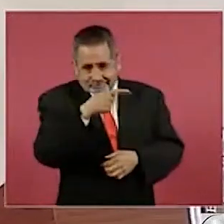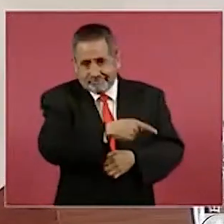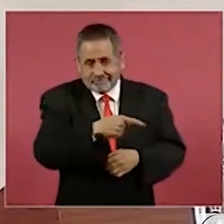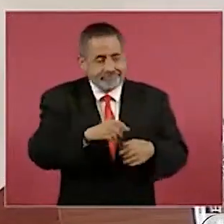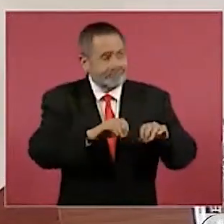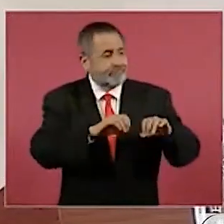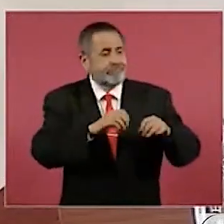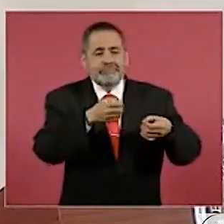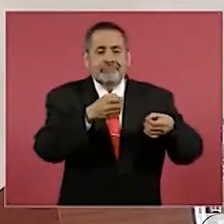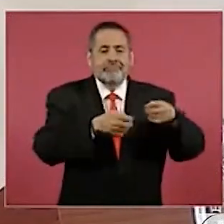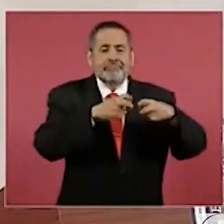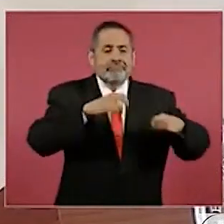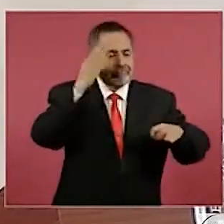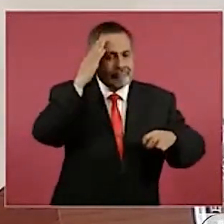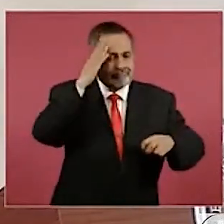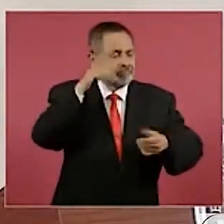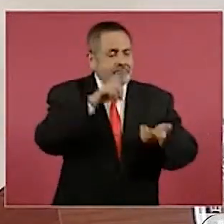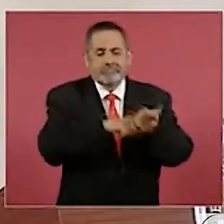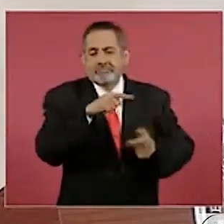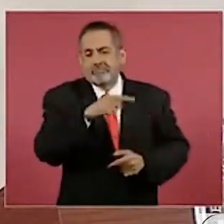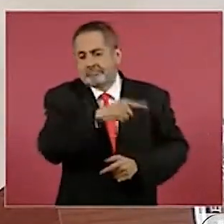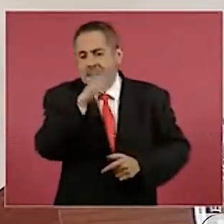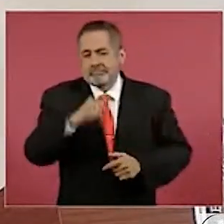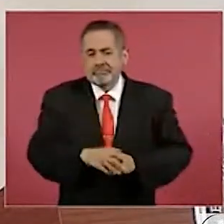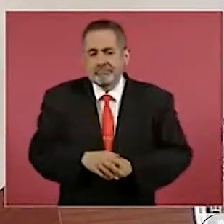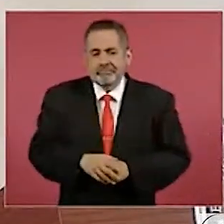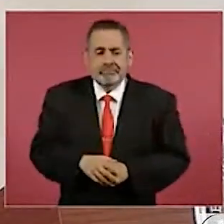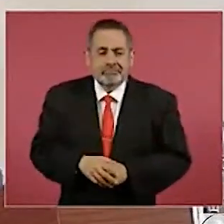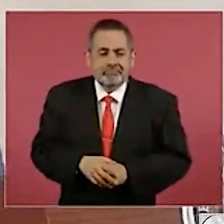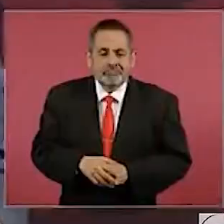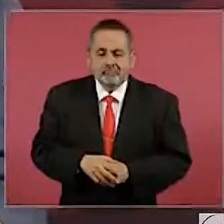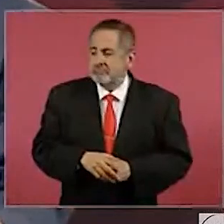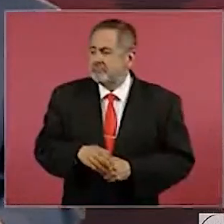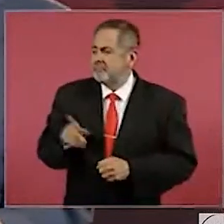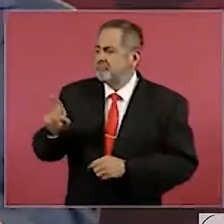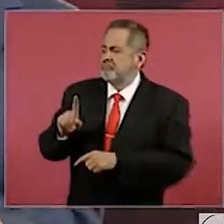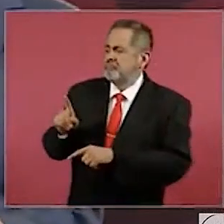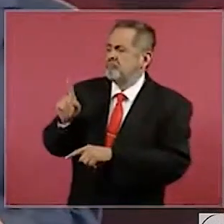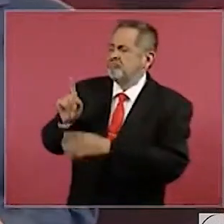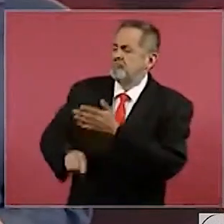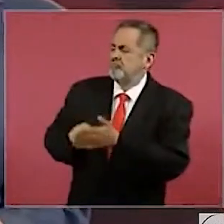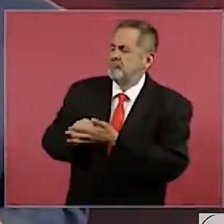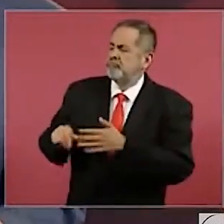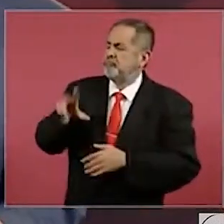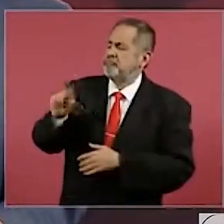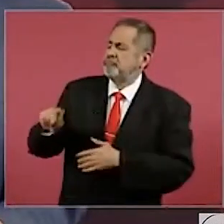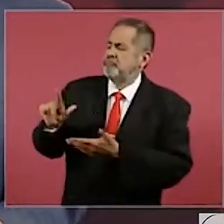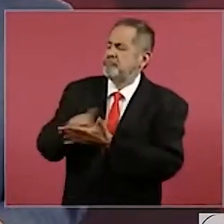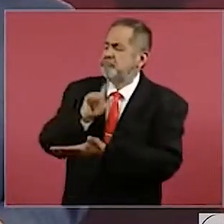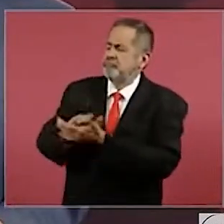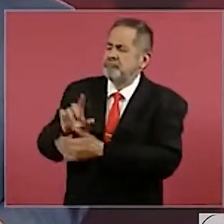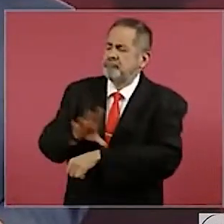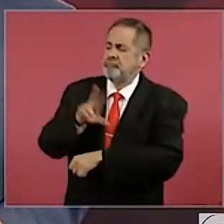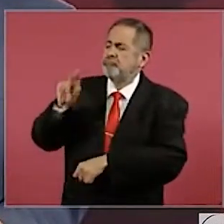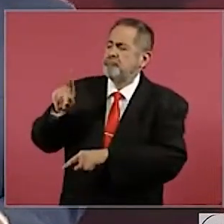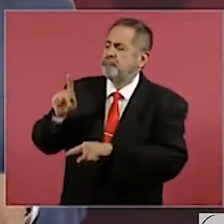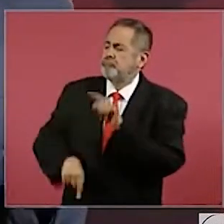ministro, cancelar la ley eléctrica.